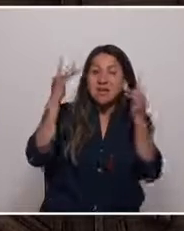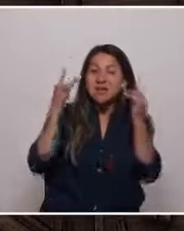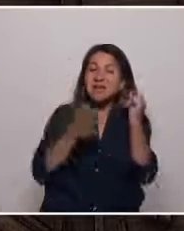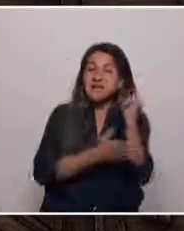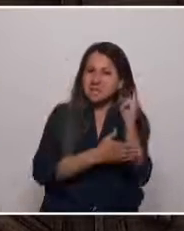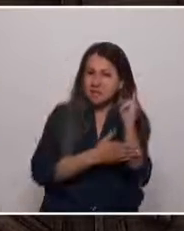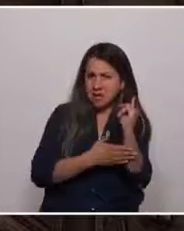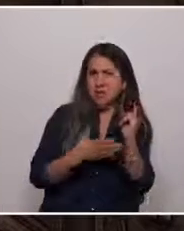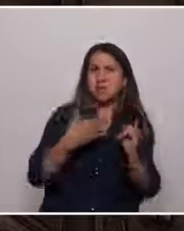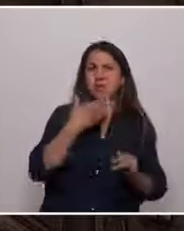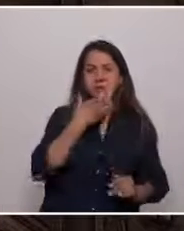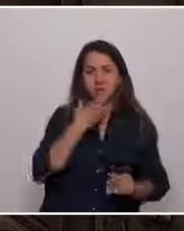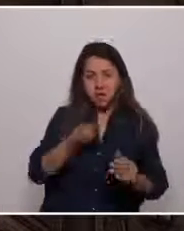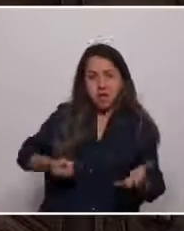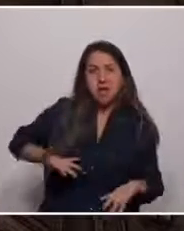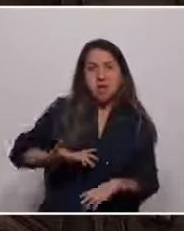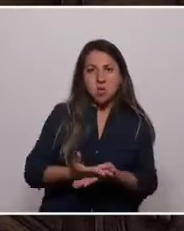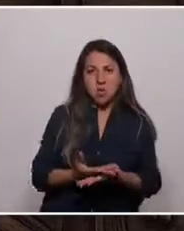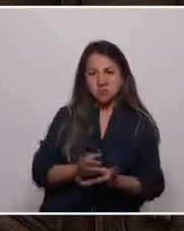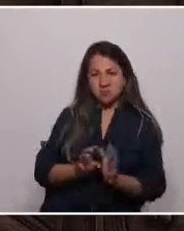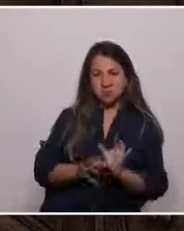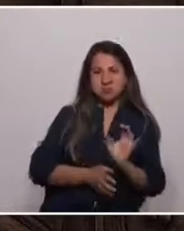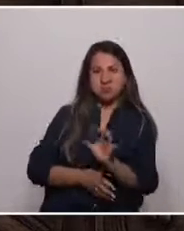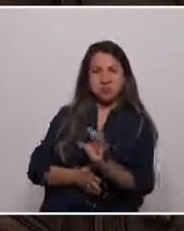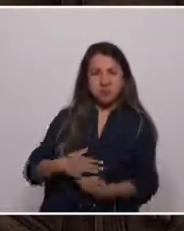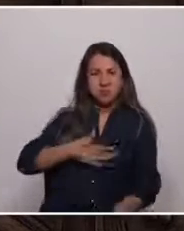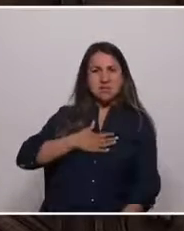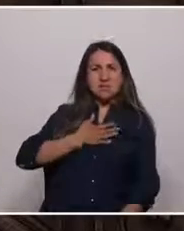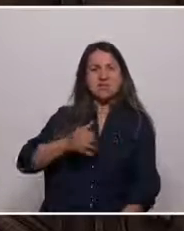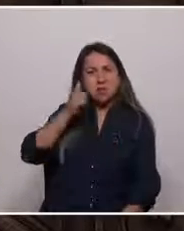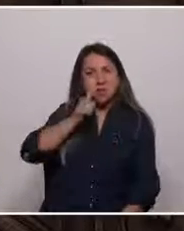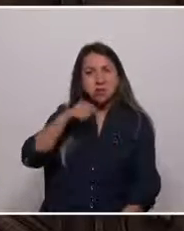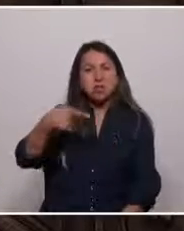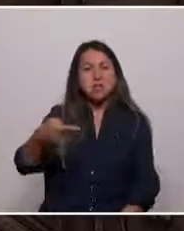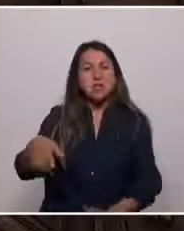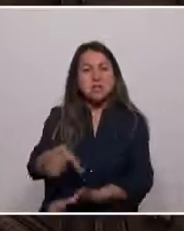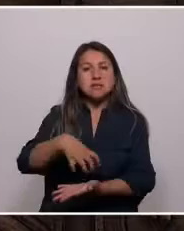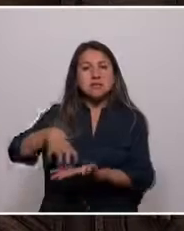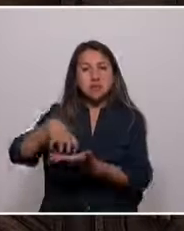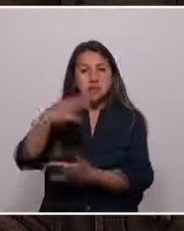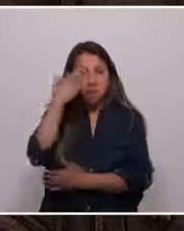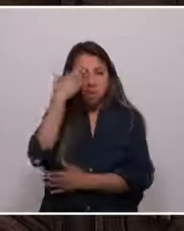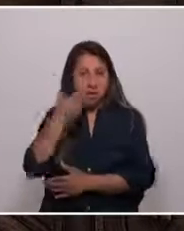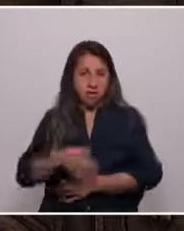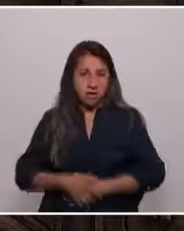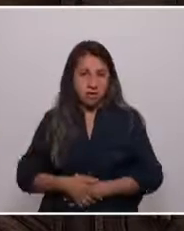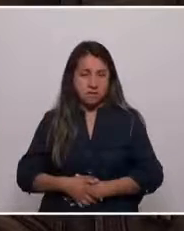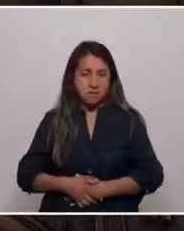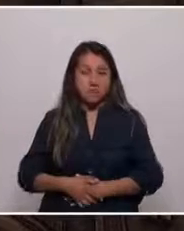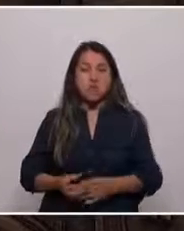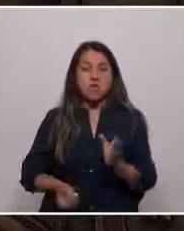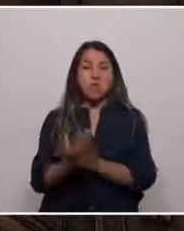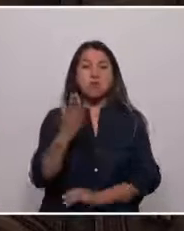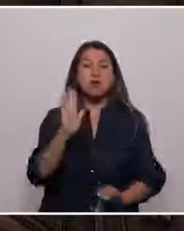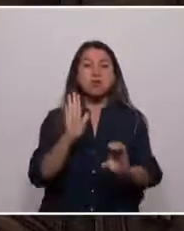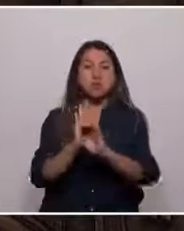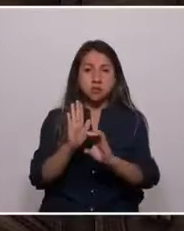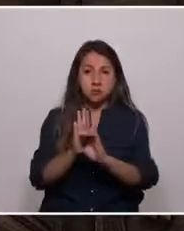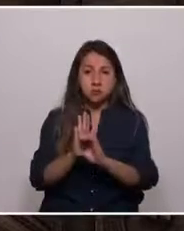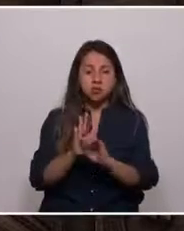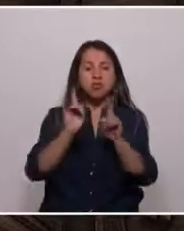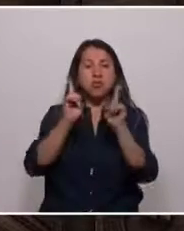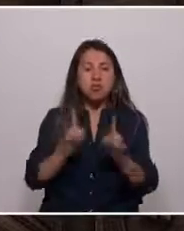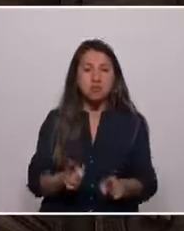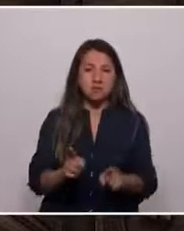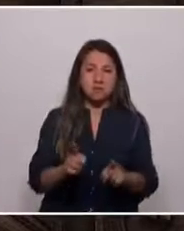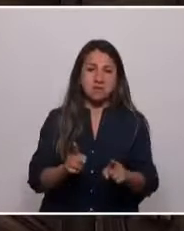también ha contribuido al desprecio del sentir cotidiano de los sectores populares. La nueva Constitución debe ser la